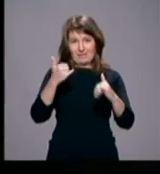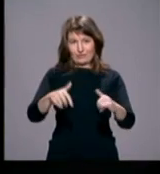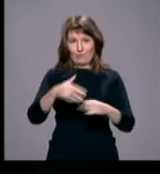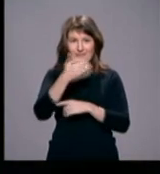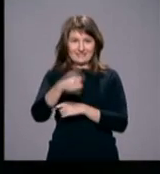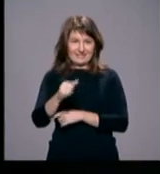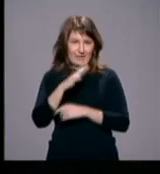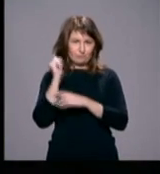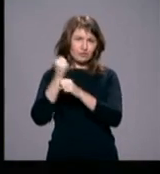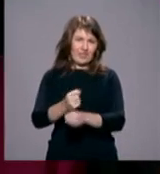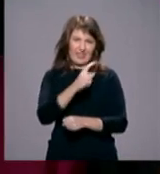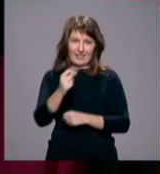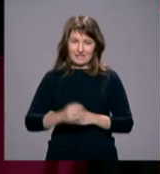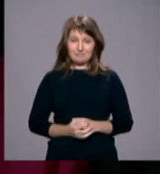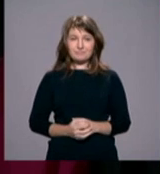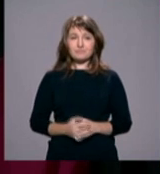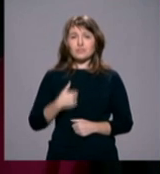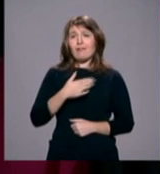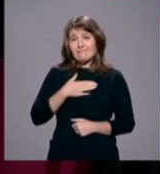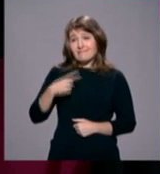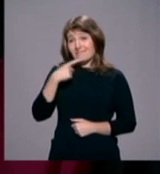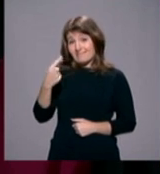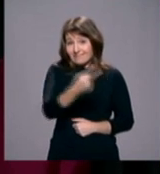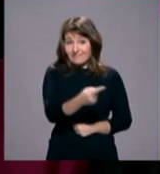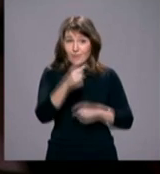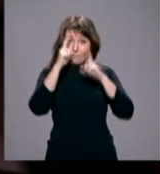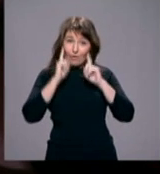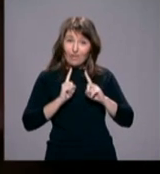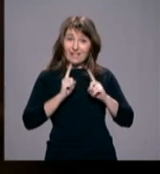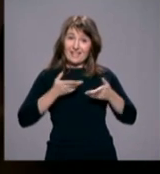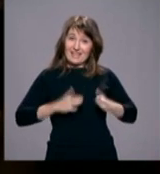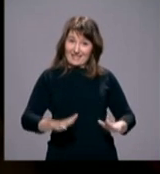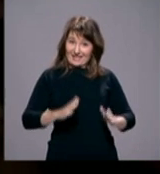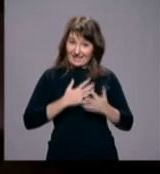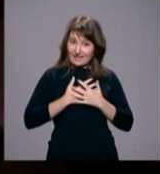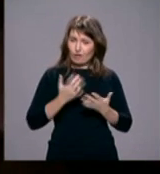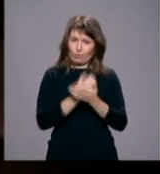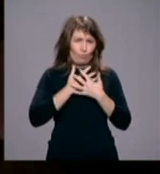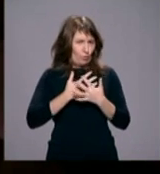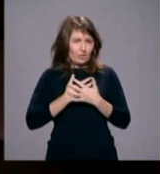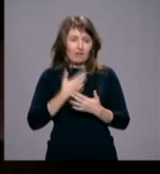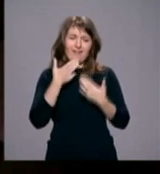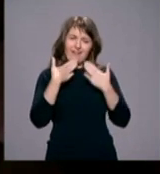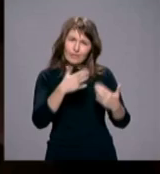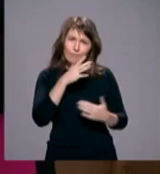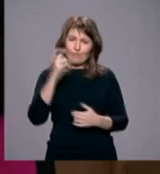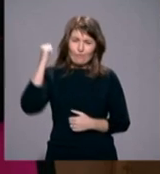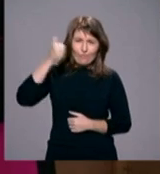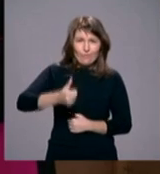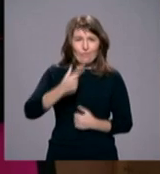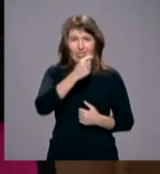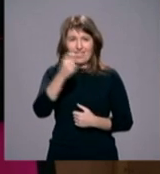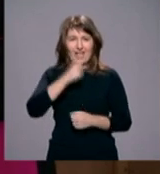que le dijeses a las hijas de la caridad y a todos los voluntarios que les agradezco estos 100 años de